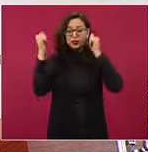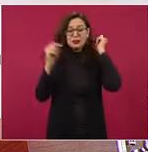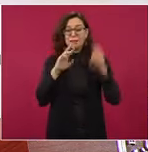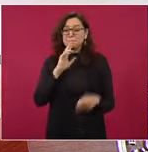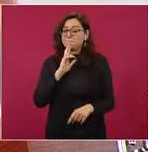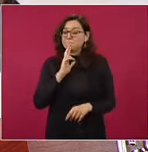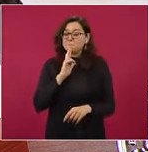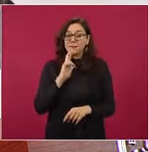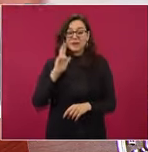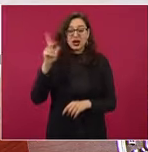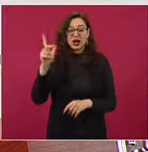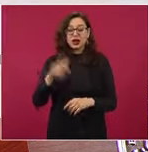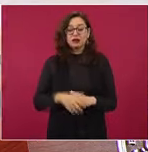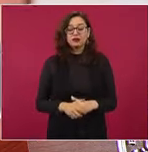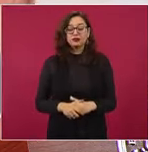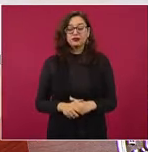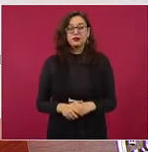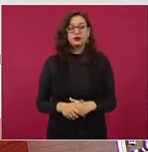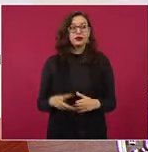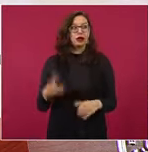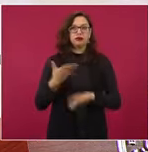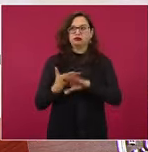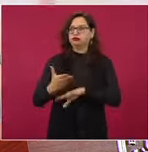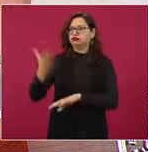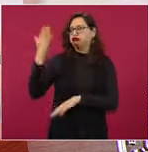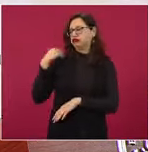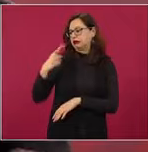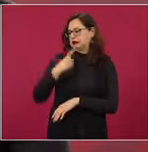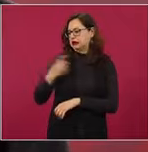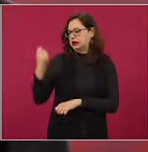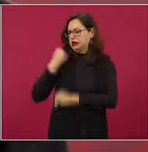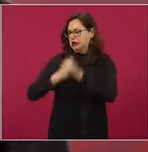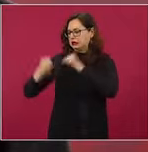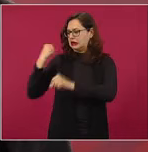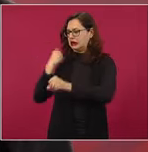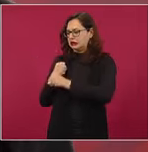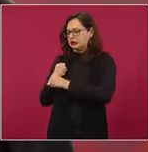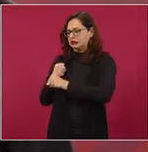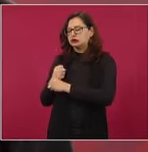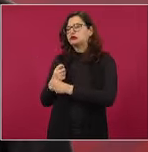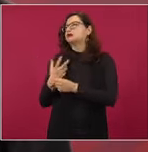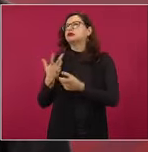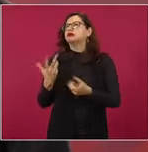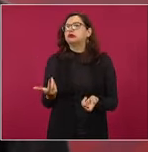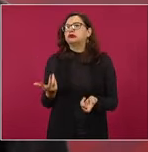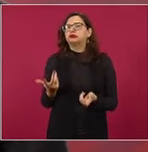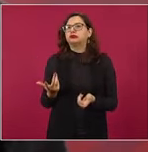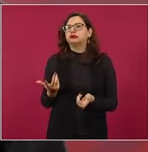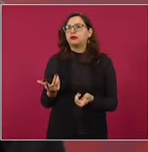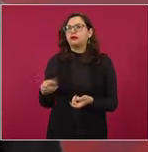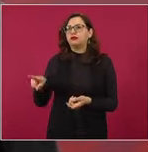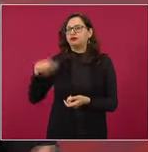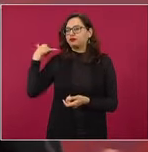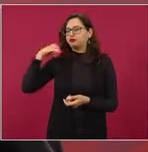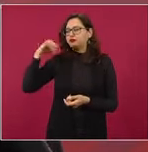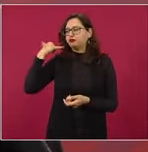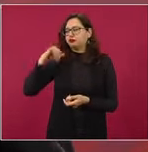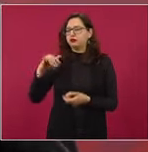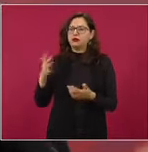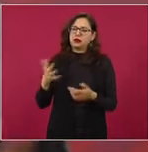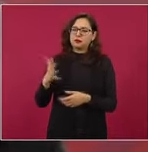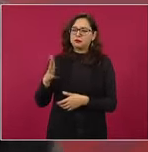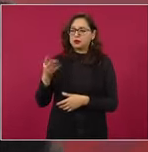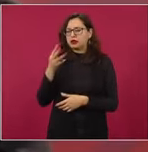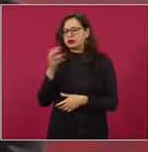Y en población en aquel entonces, en el porfiriato, Yucatán tenía 300